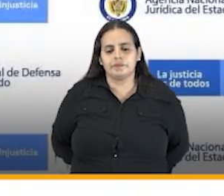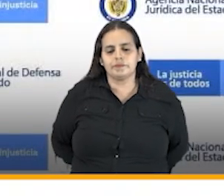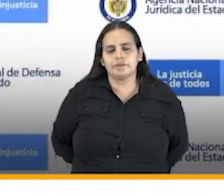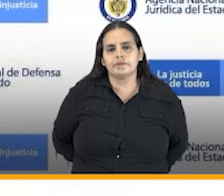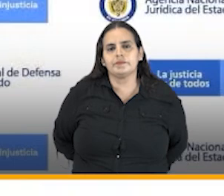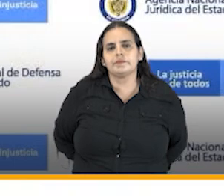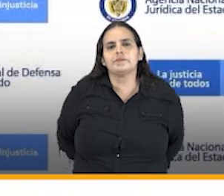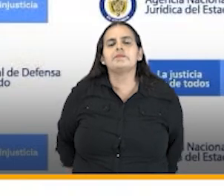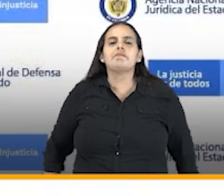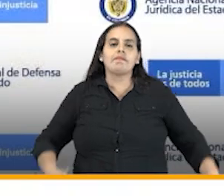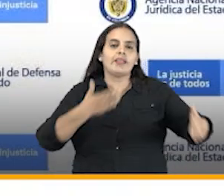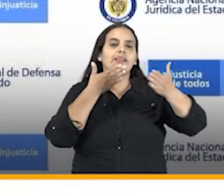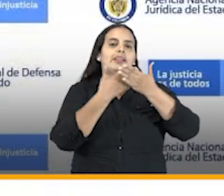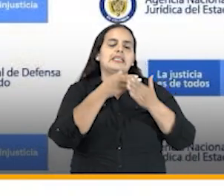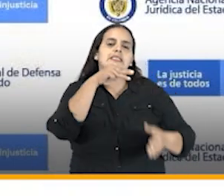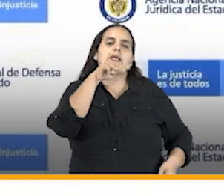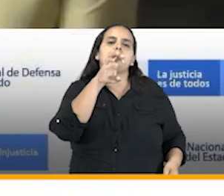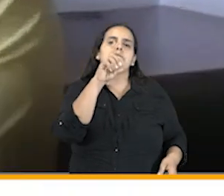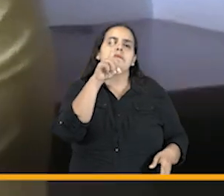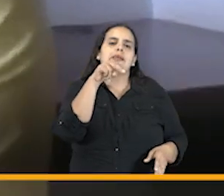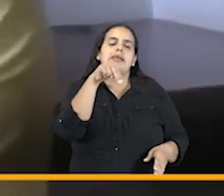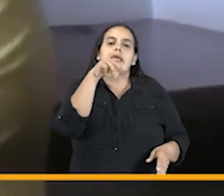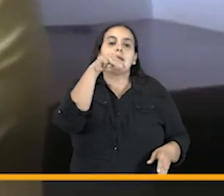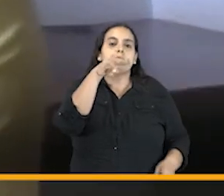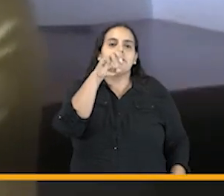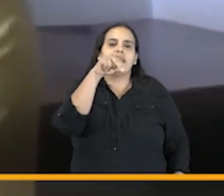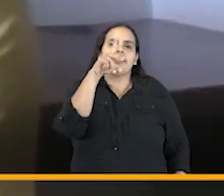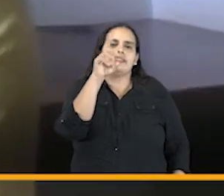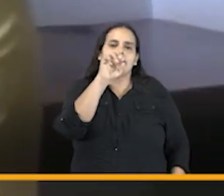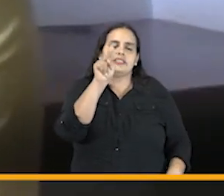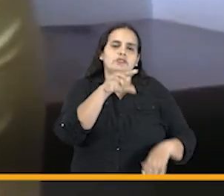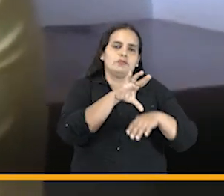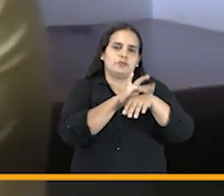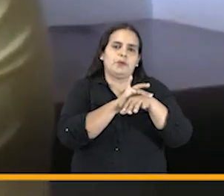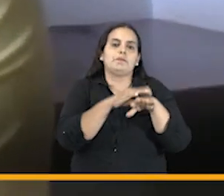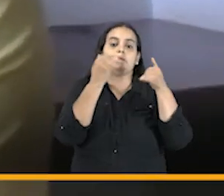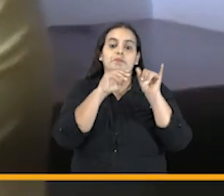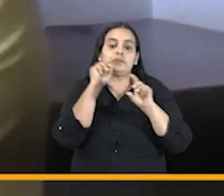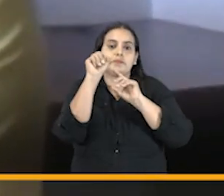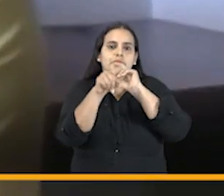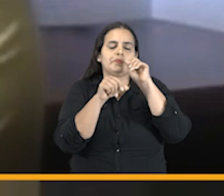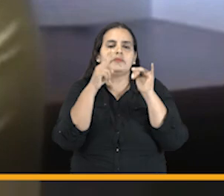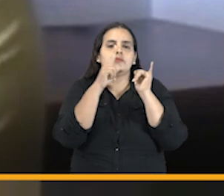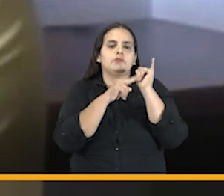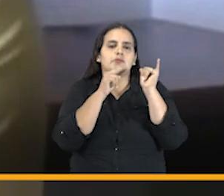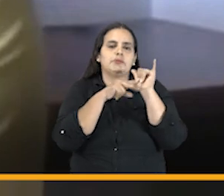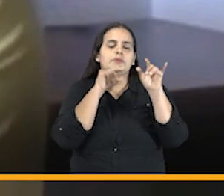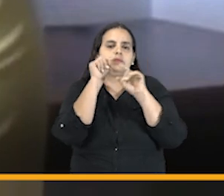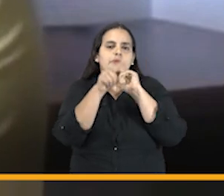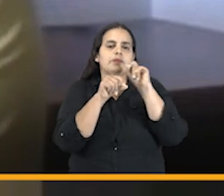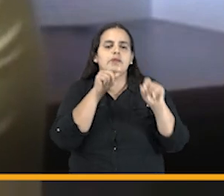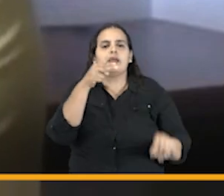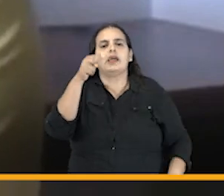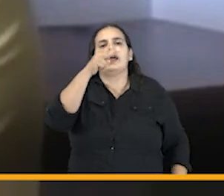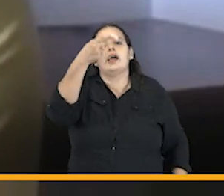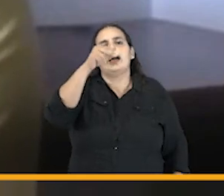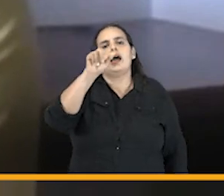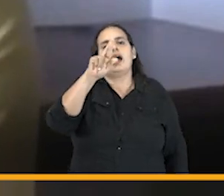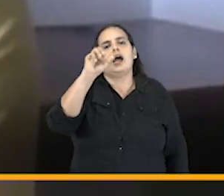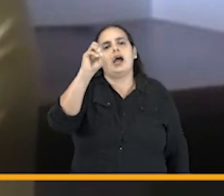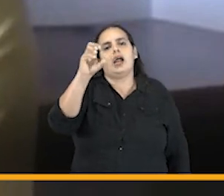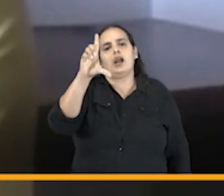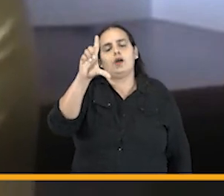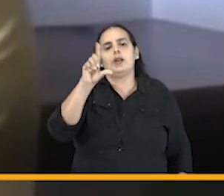muchas gracias doctor méndez tenemos una pregunta a través de nuestro canal en youtube jaron montoya